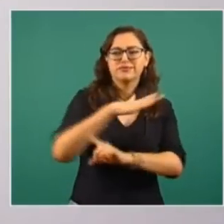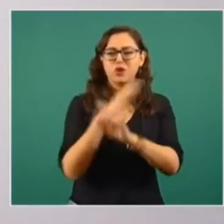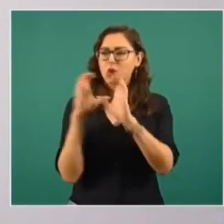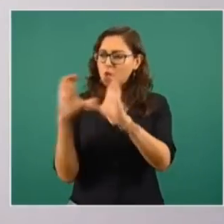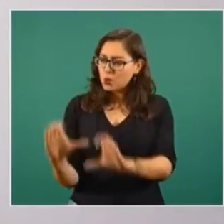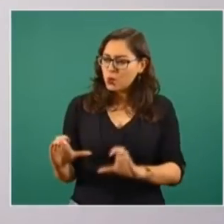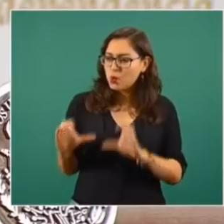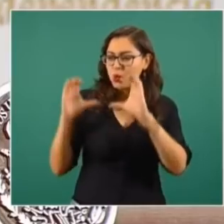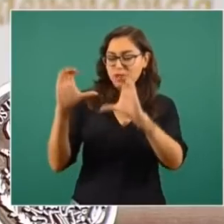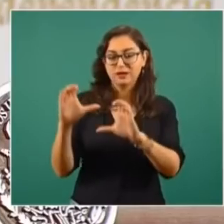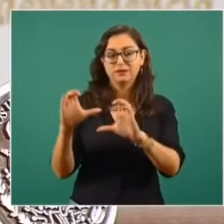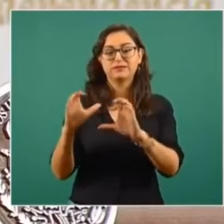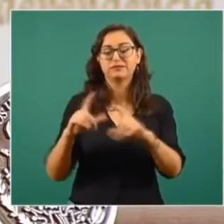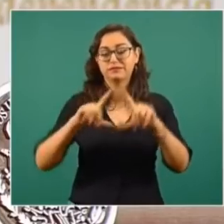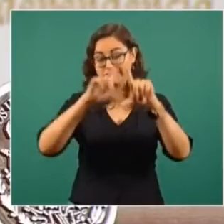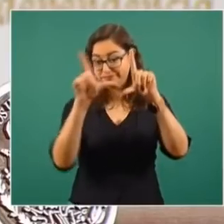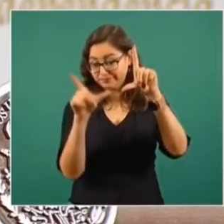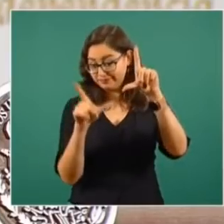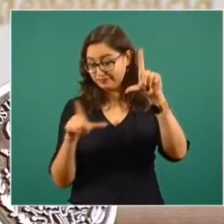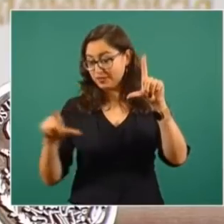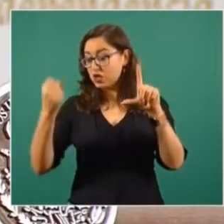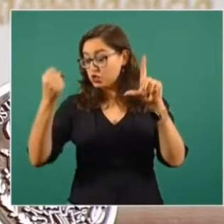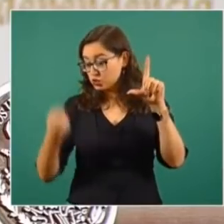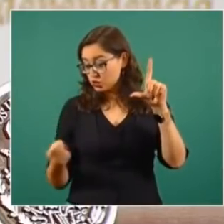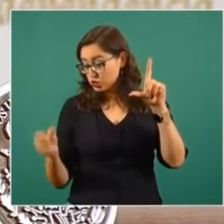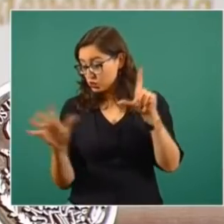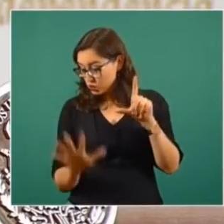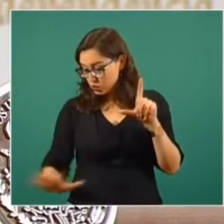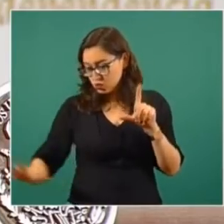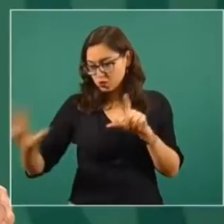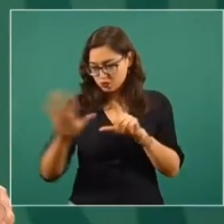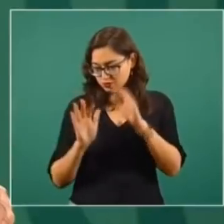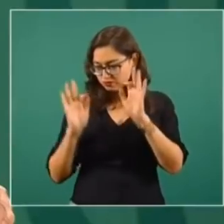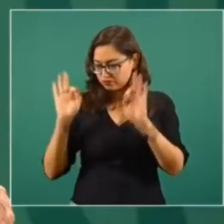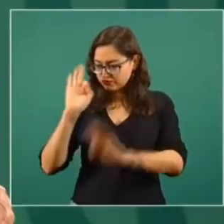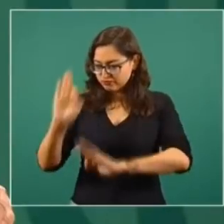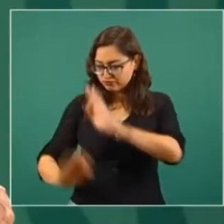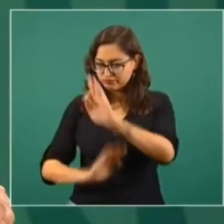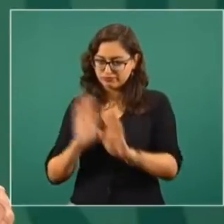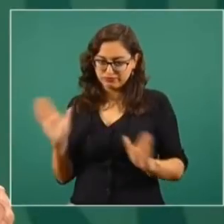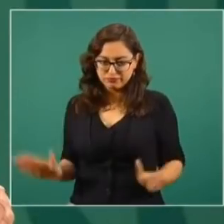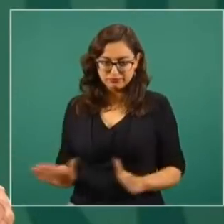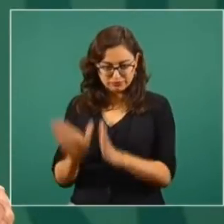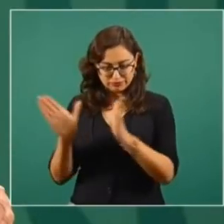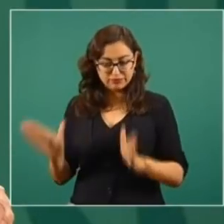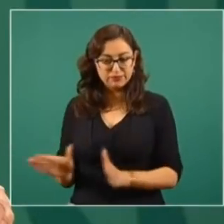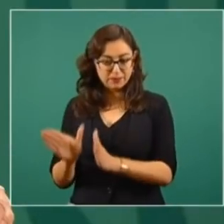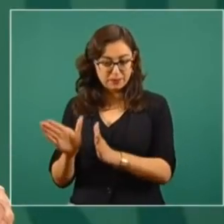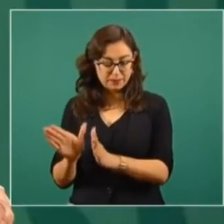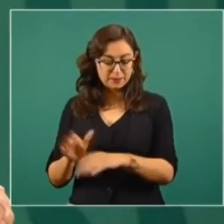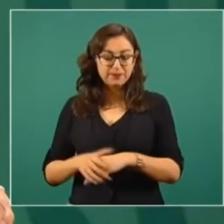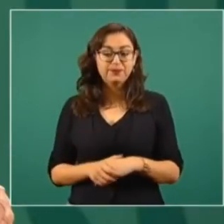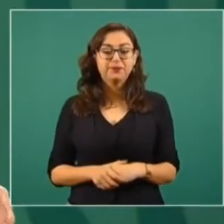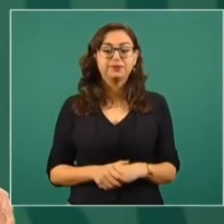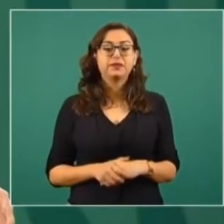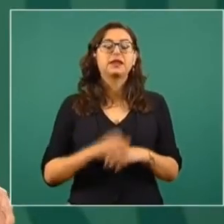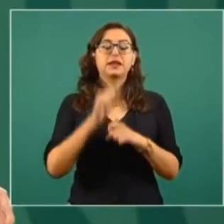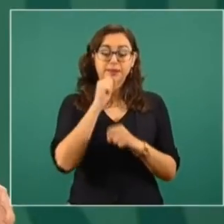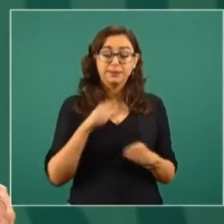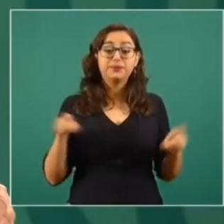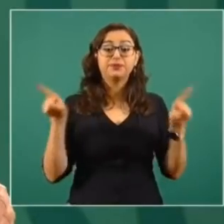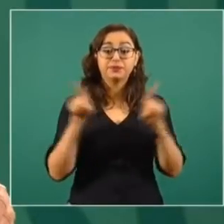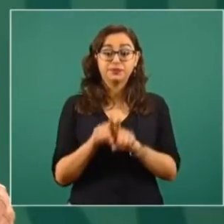todo lo que es el sureste, lo mismo en el caso de